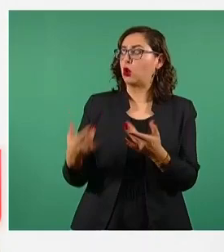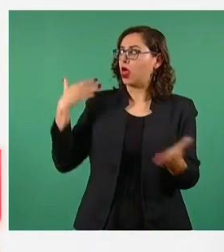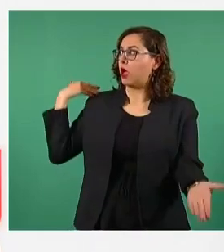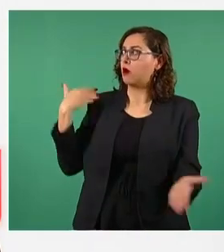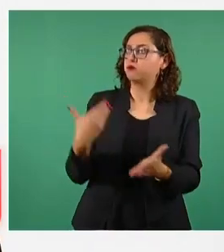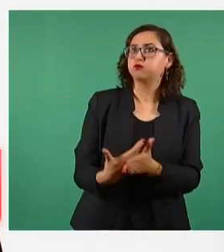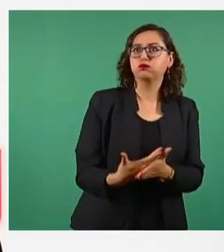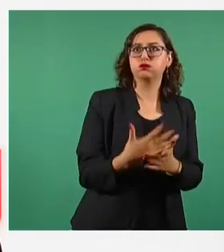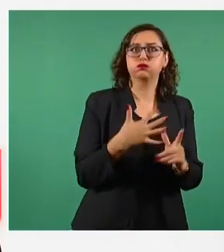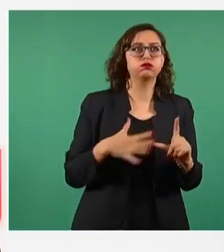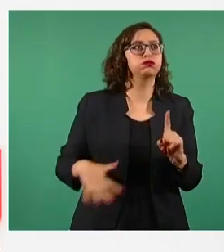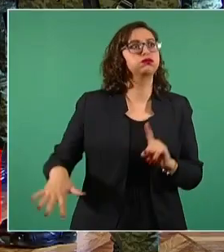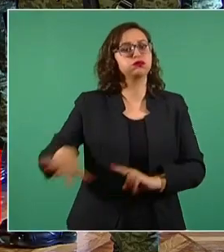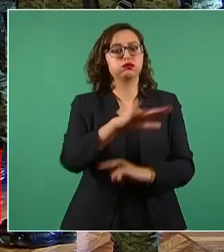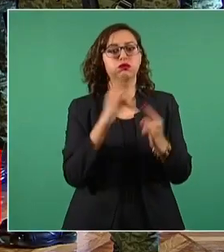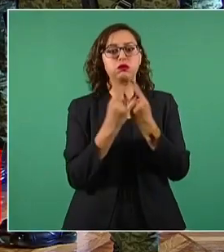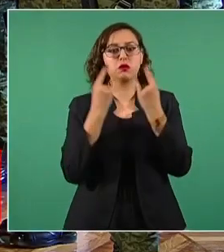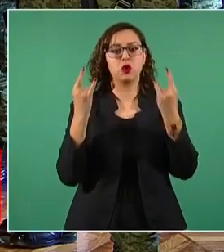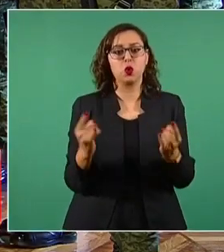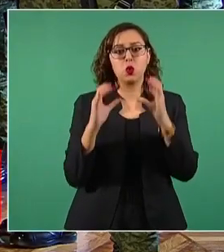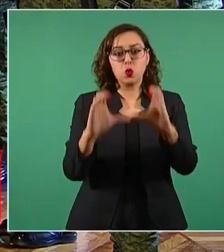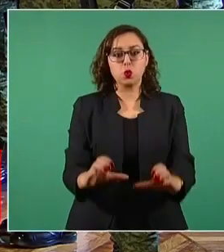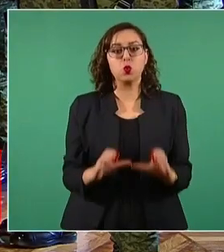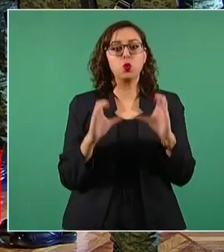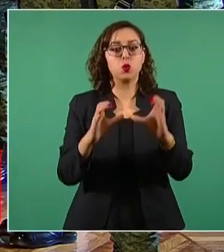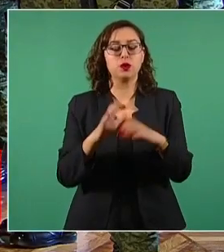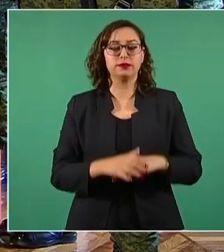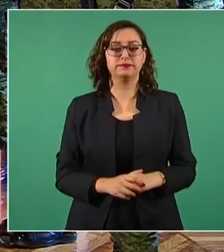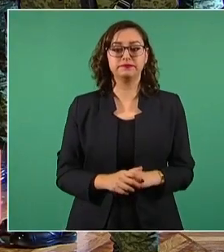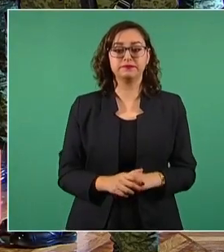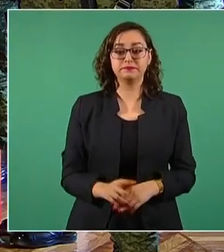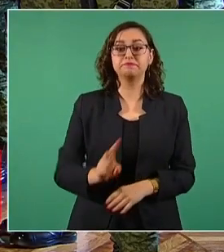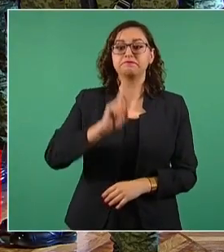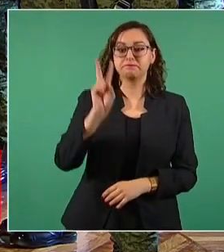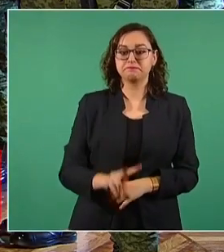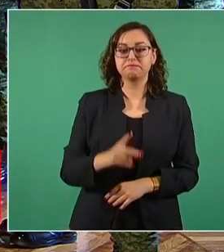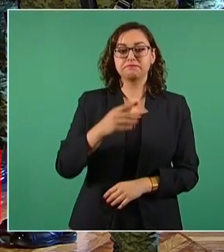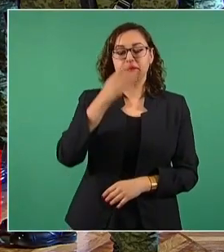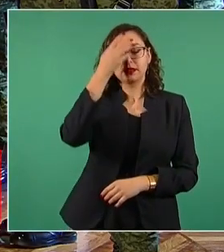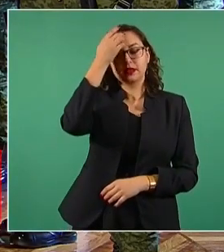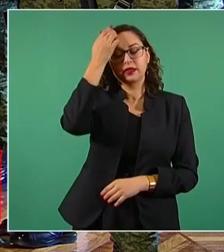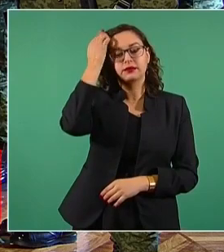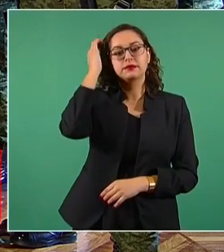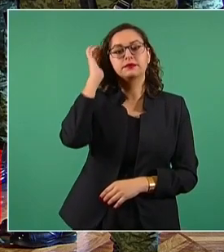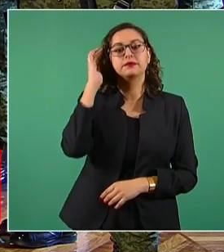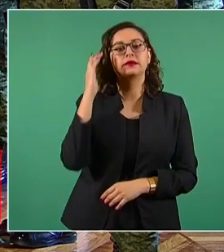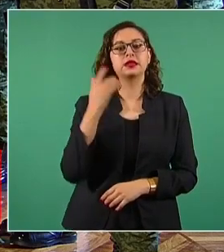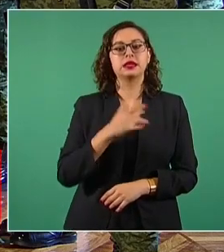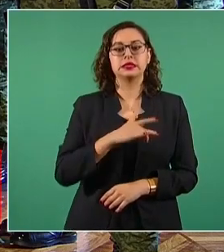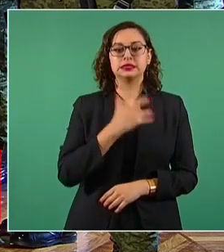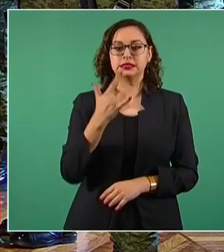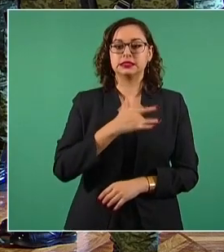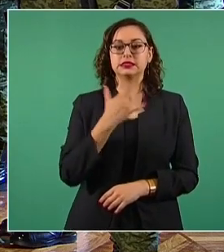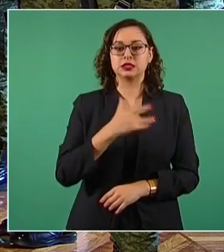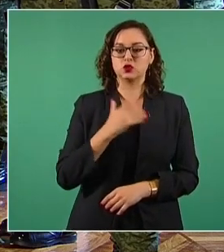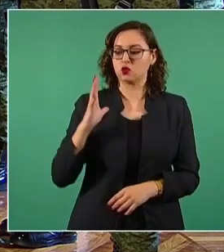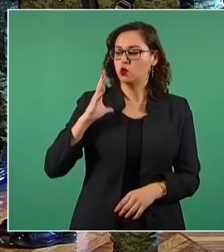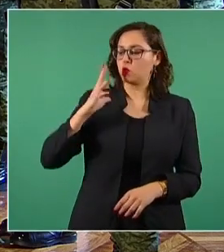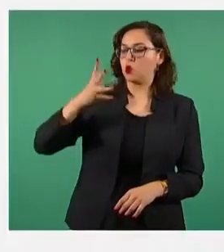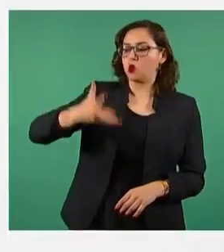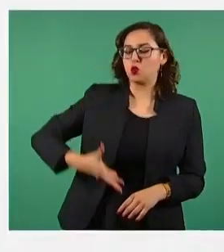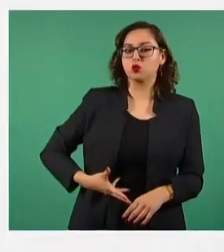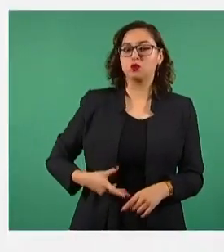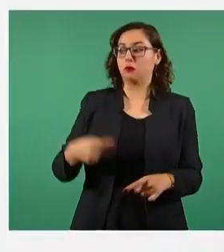histórico de México. Es un timbre de orgullo el que, a pesar de la crisis sanitaria y